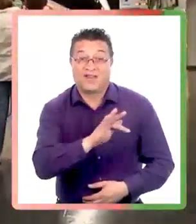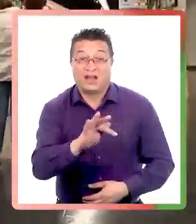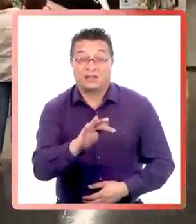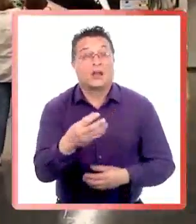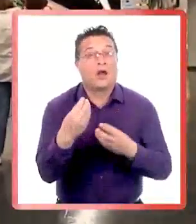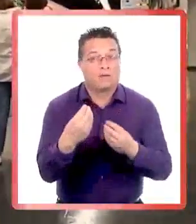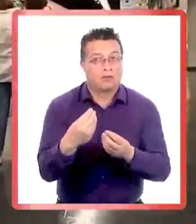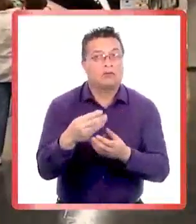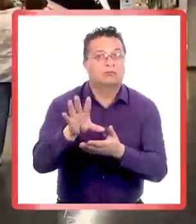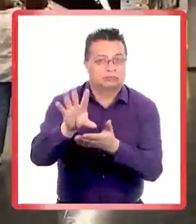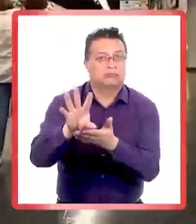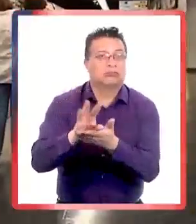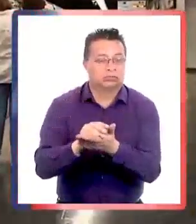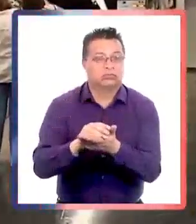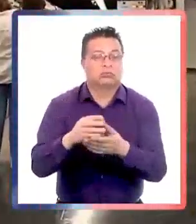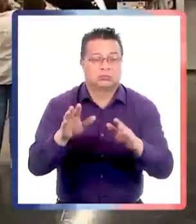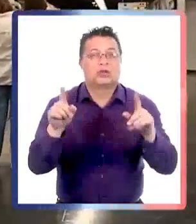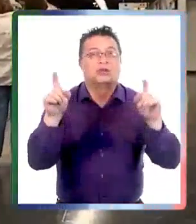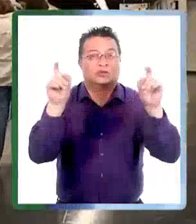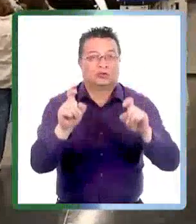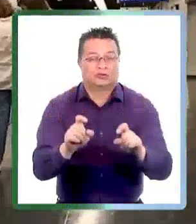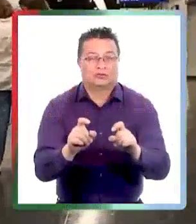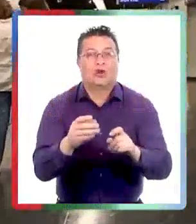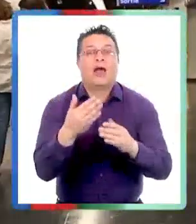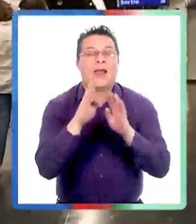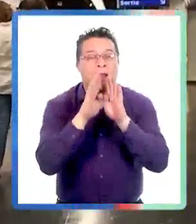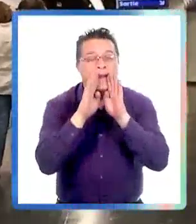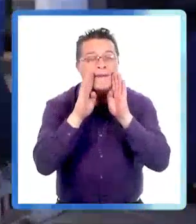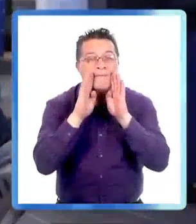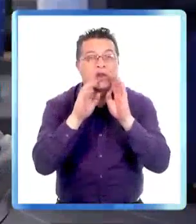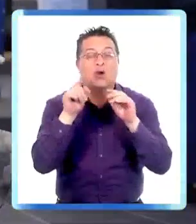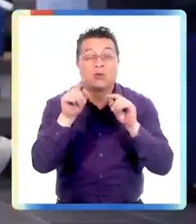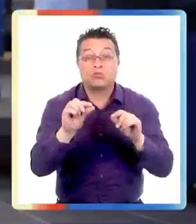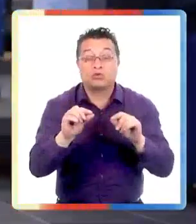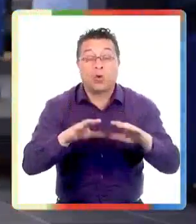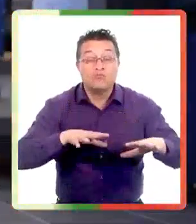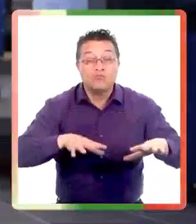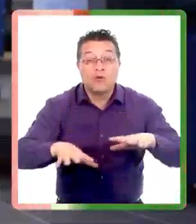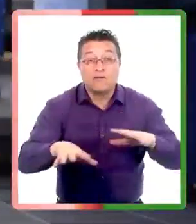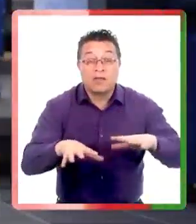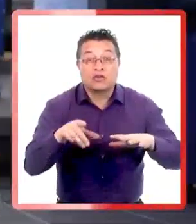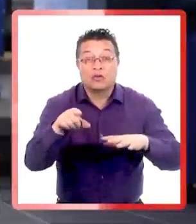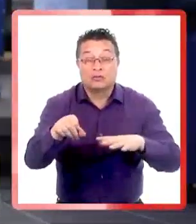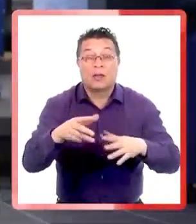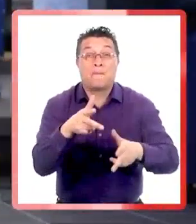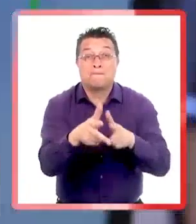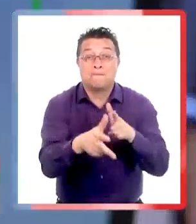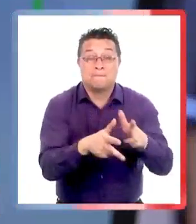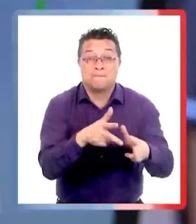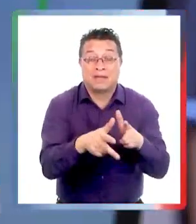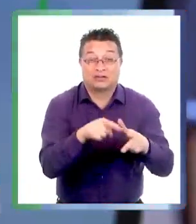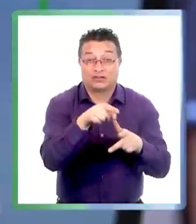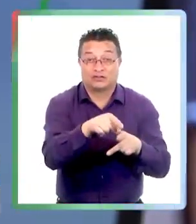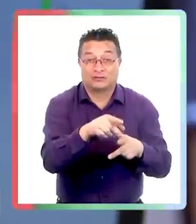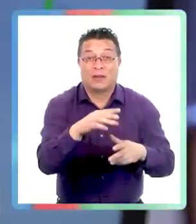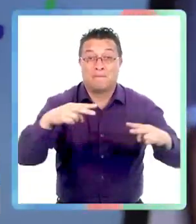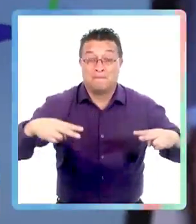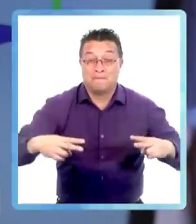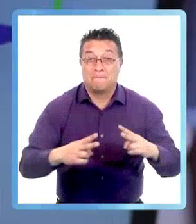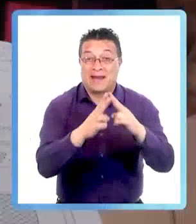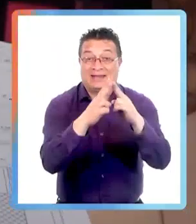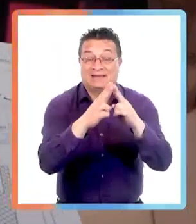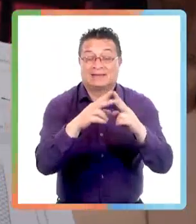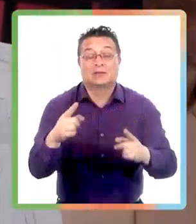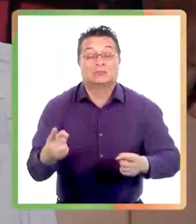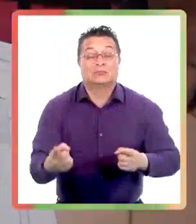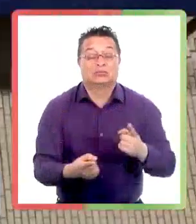Y desde Francia un buen ejemplo de producción de energía limpia a partir de un simple movimiento. En la estación de metro